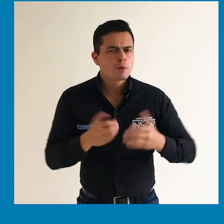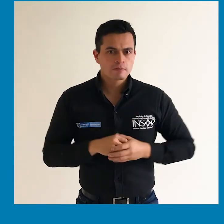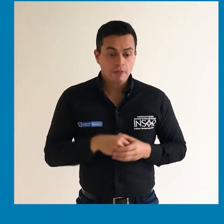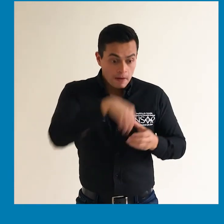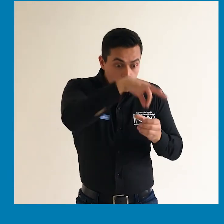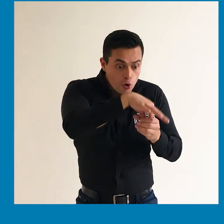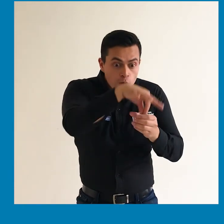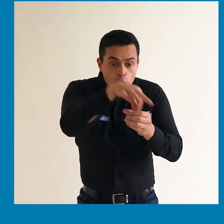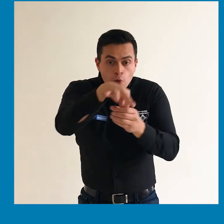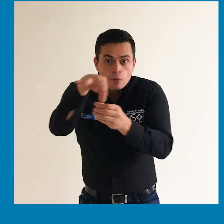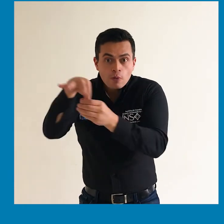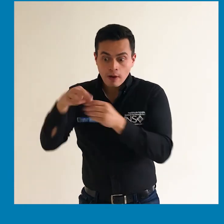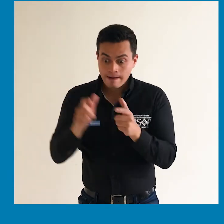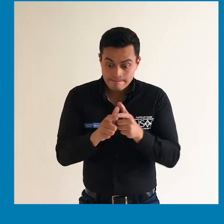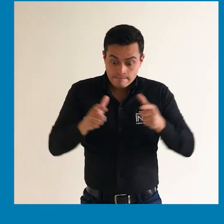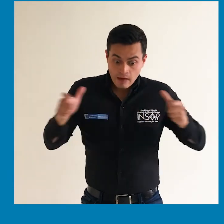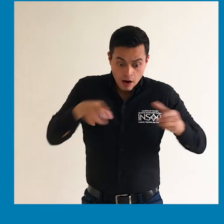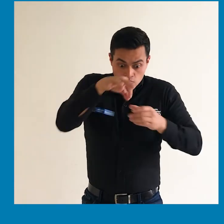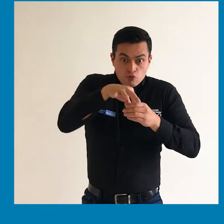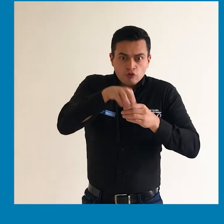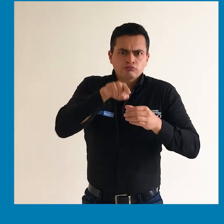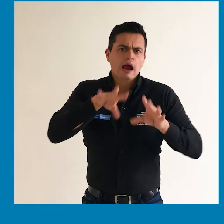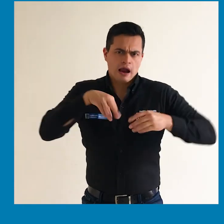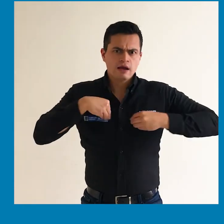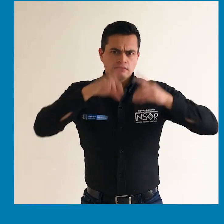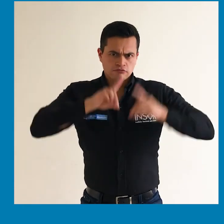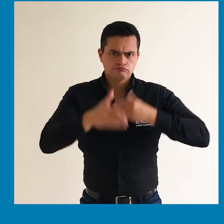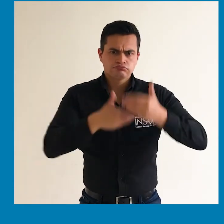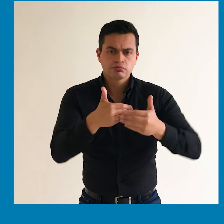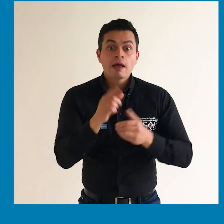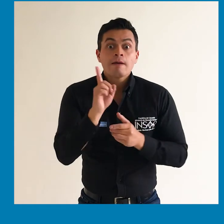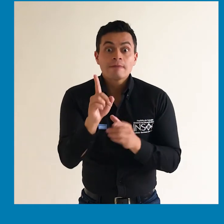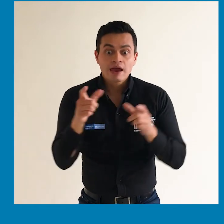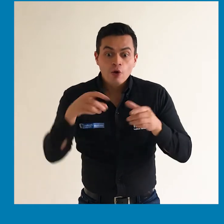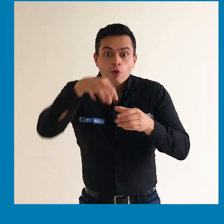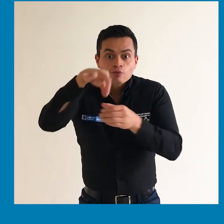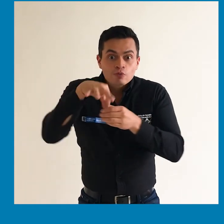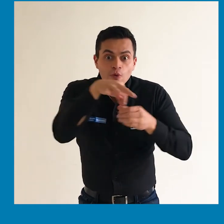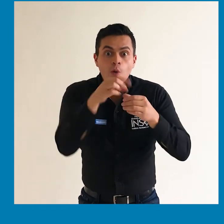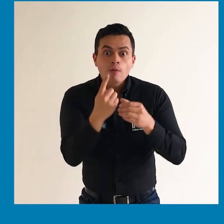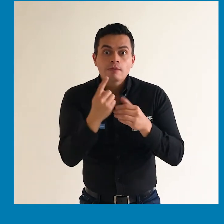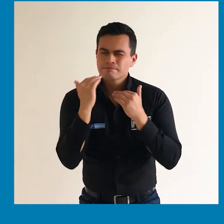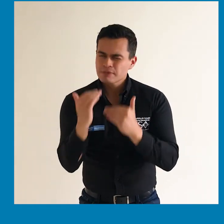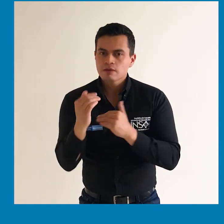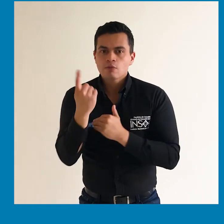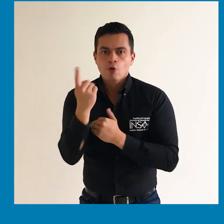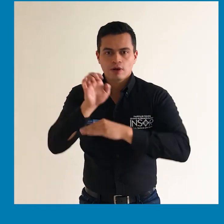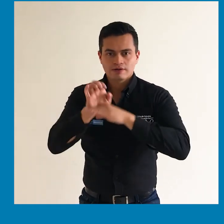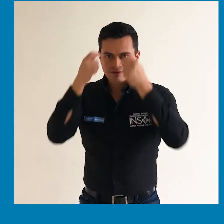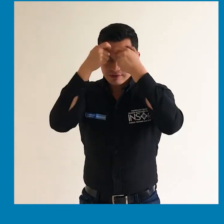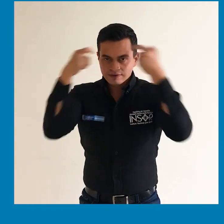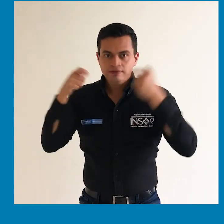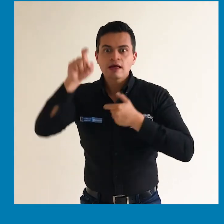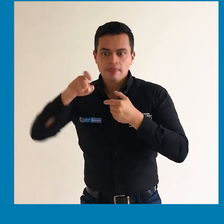siempre y cuando exista el voto afirmativo de al menos una de las entidades del Estado que integran el Mecanismo.